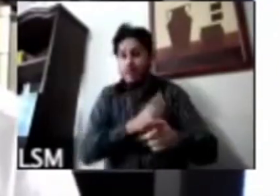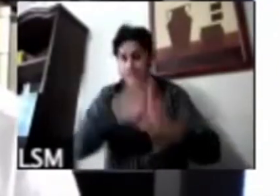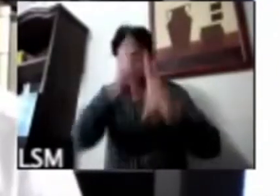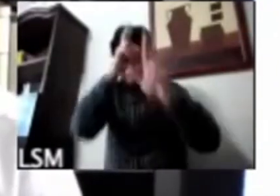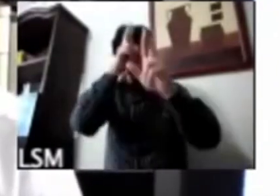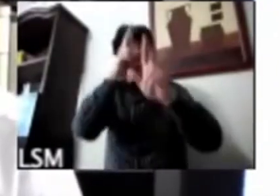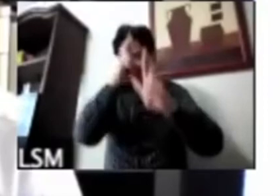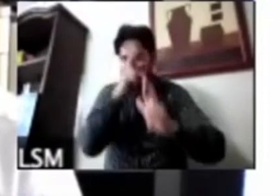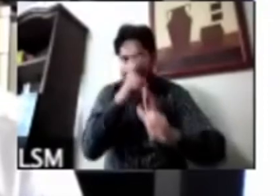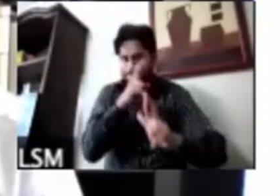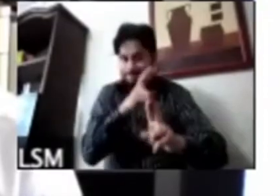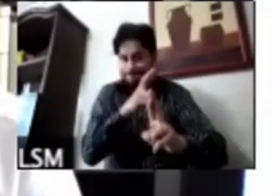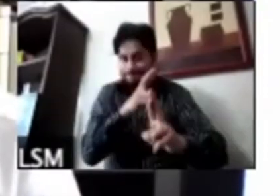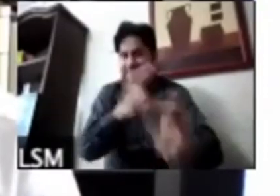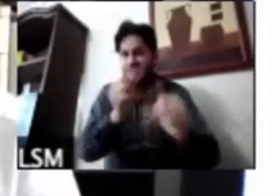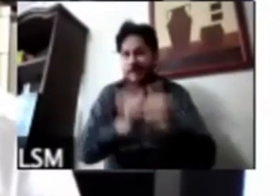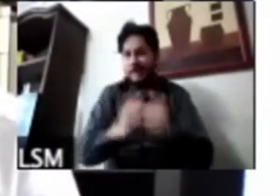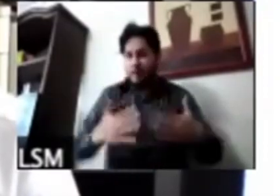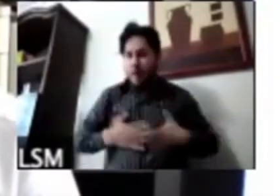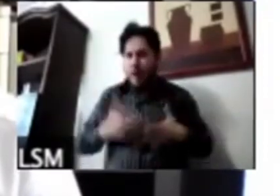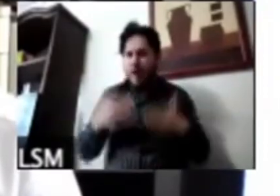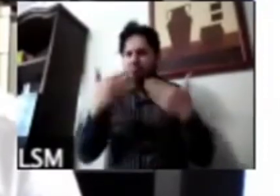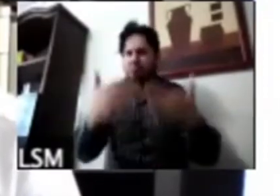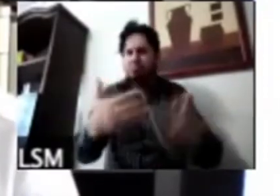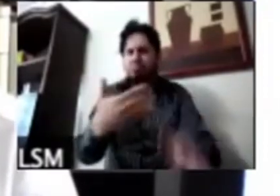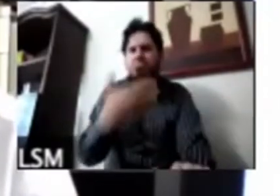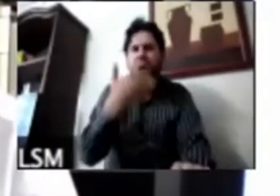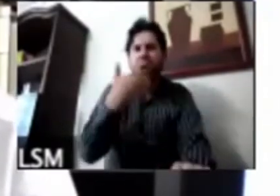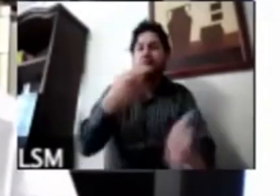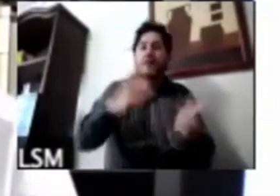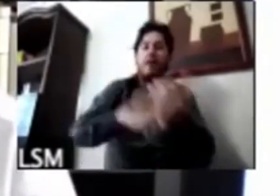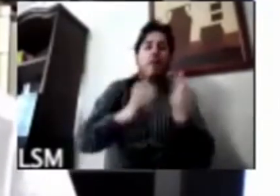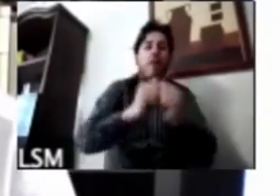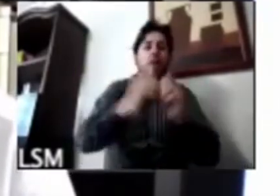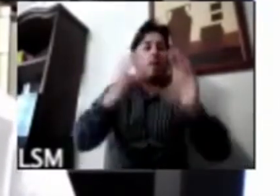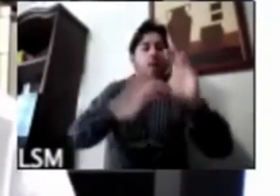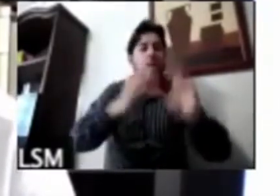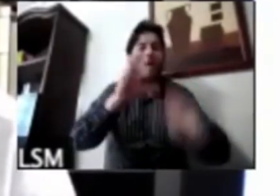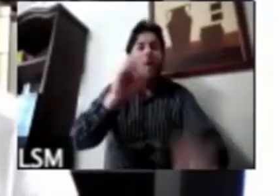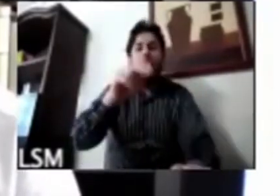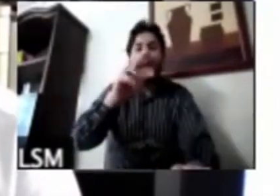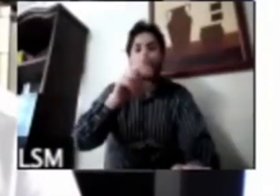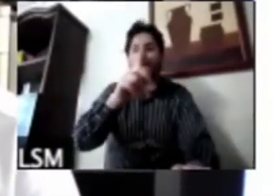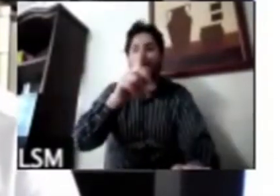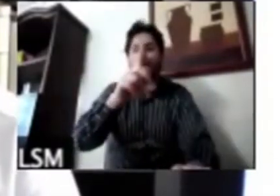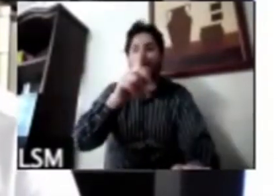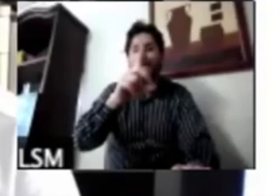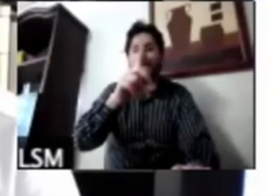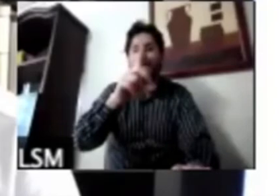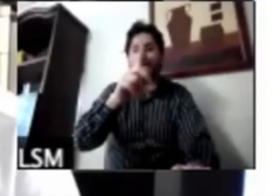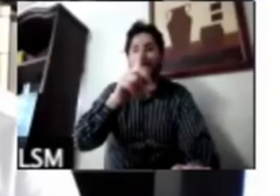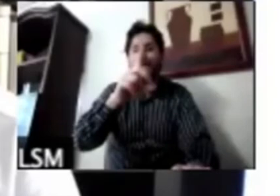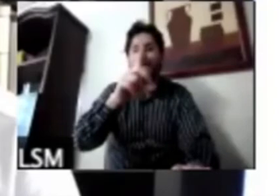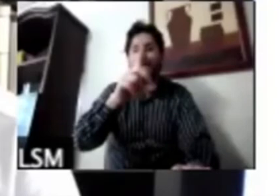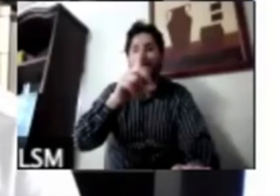pero este es un tema de ustedes con la prep me parece mucho más sutil cuando efectivamente no